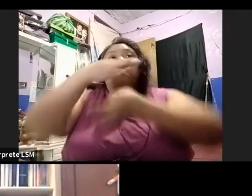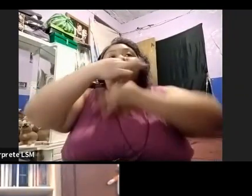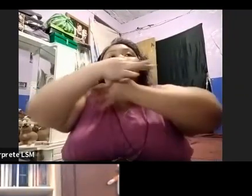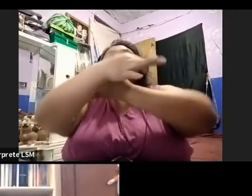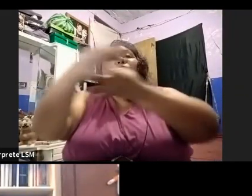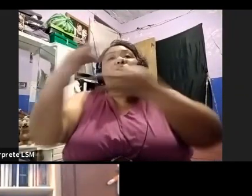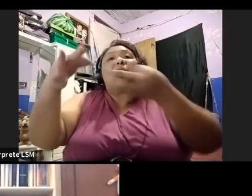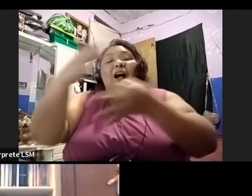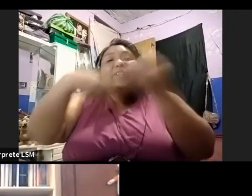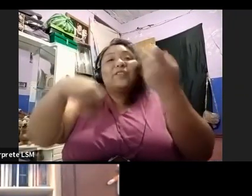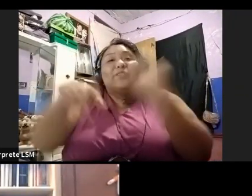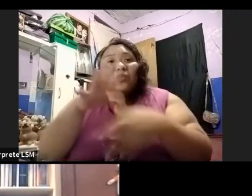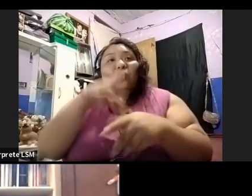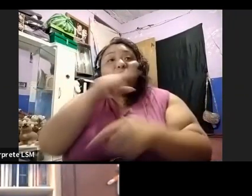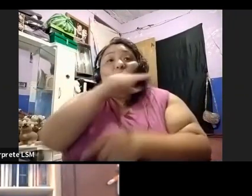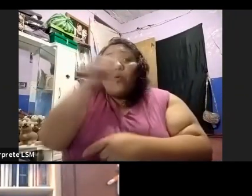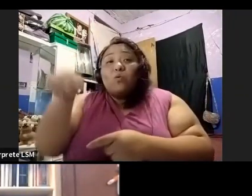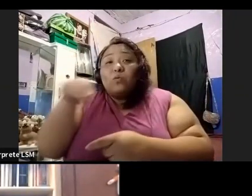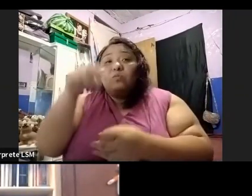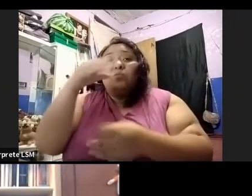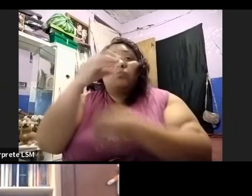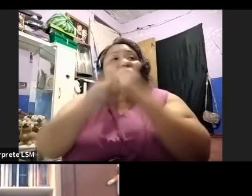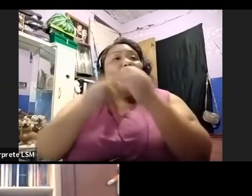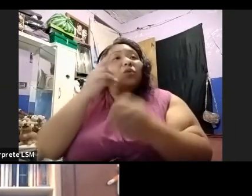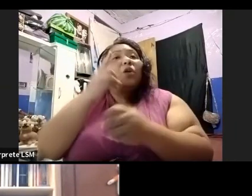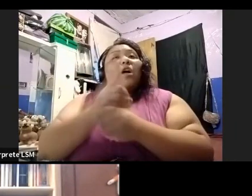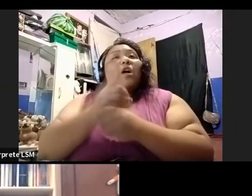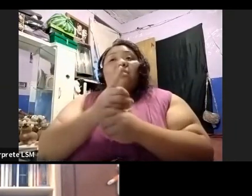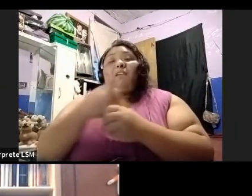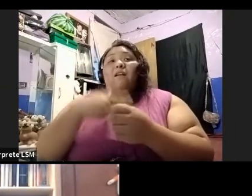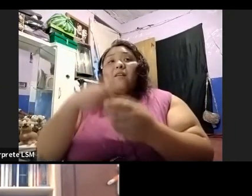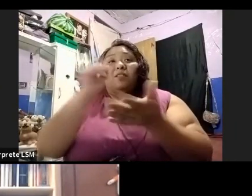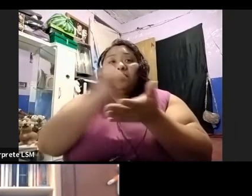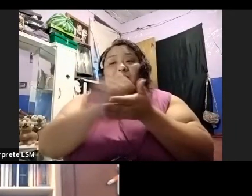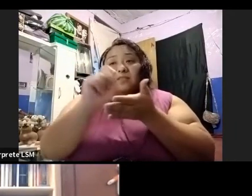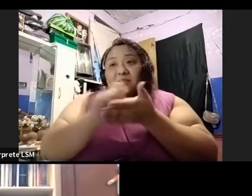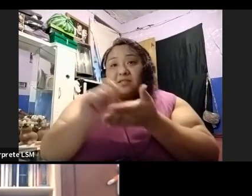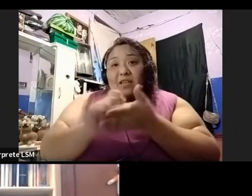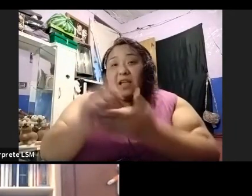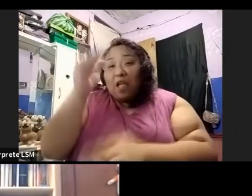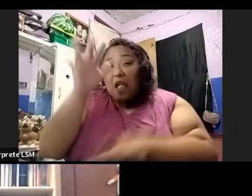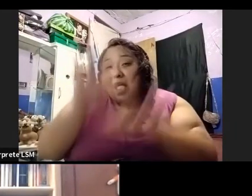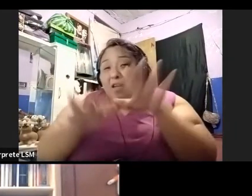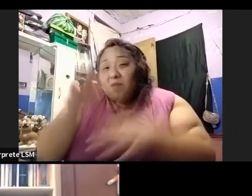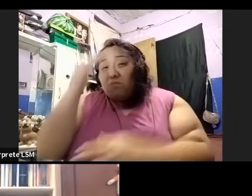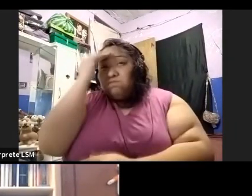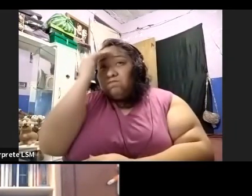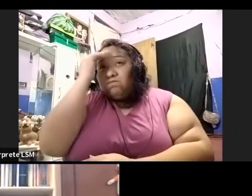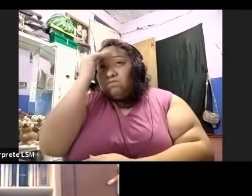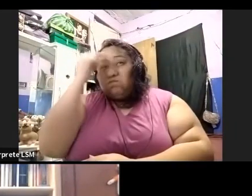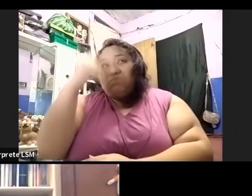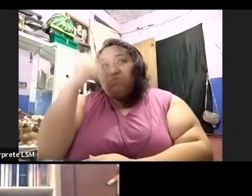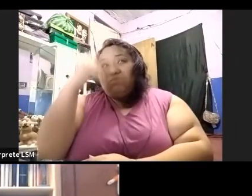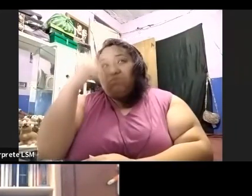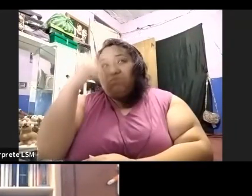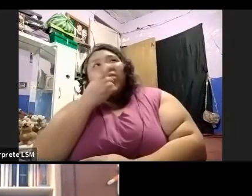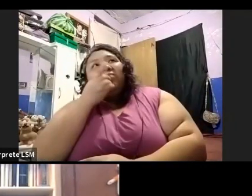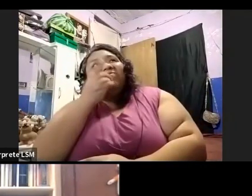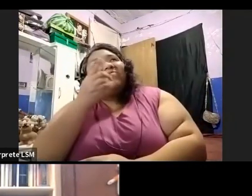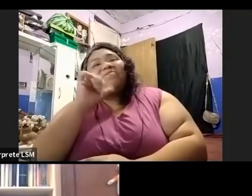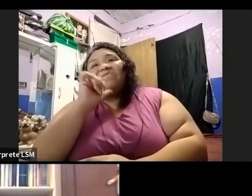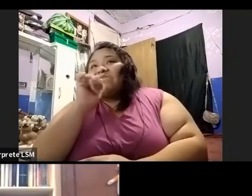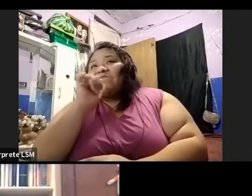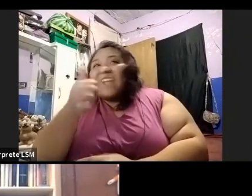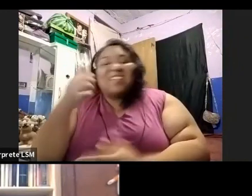los convoco, en que se den oportunidad. Porque a veces pensamos que no tenemos qué decir, y yo creo, no, no creo. Estoy segura de que tenemos